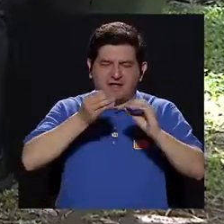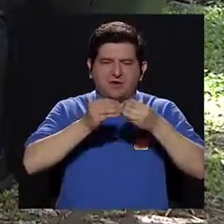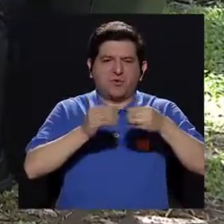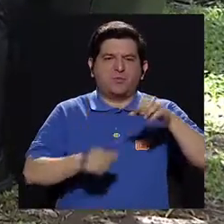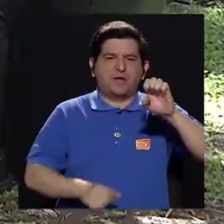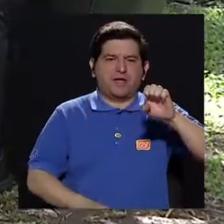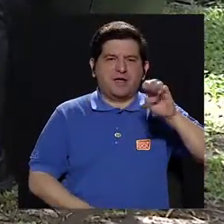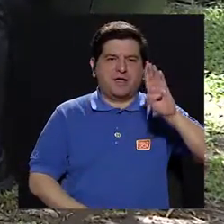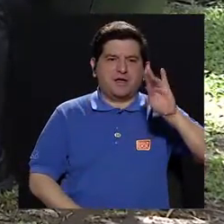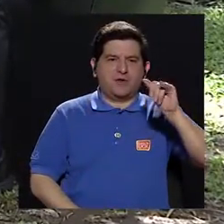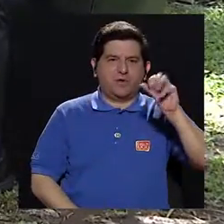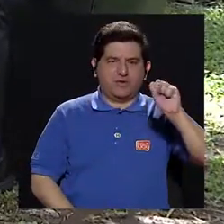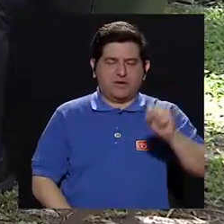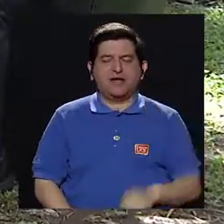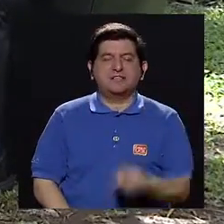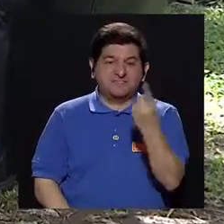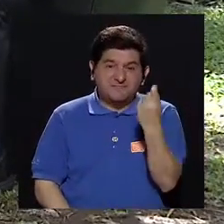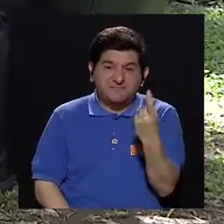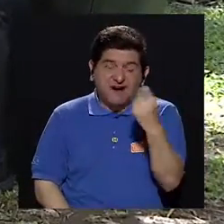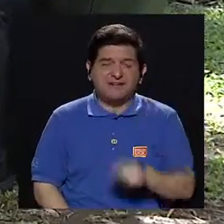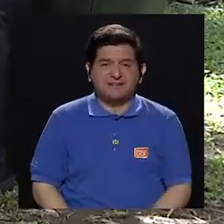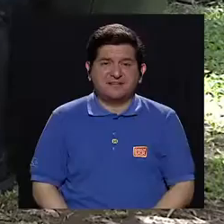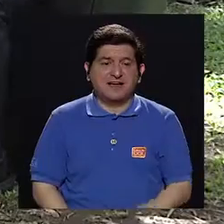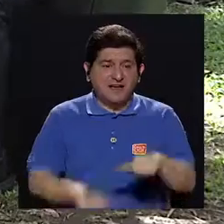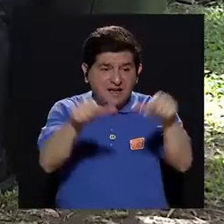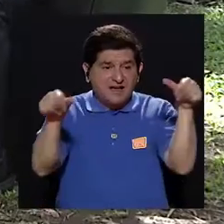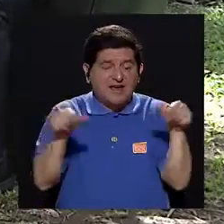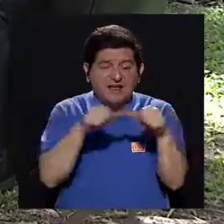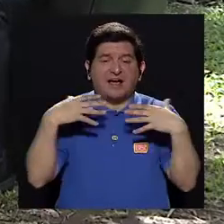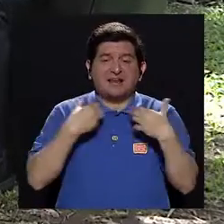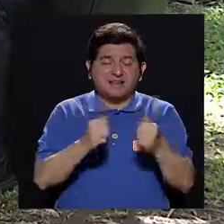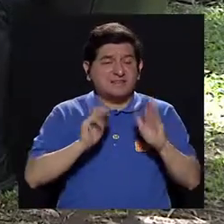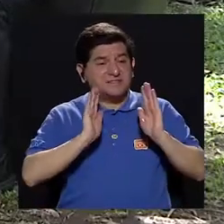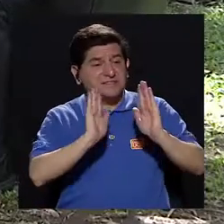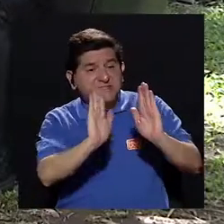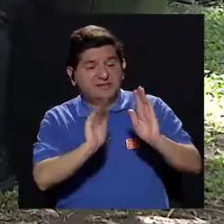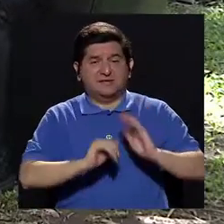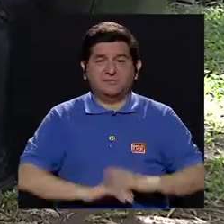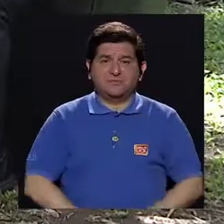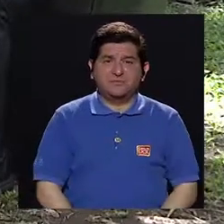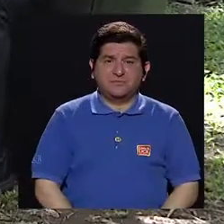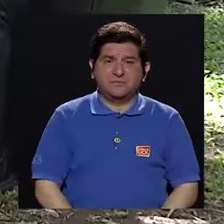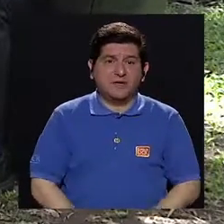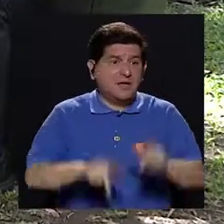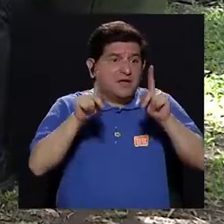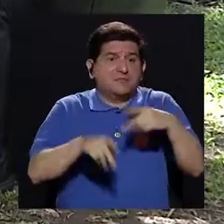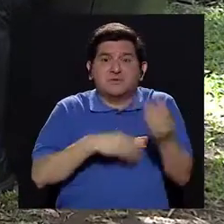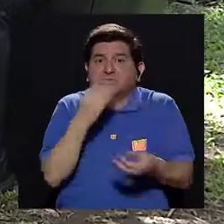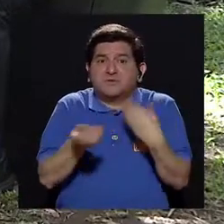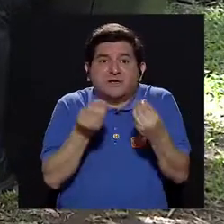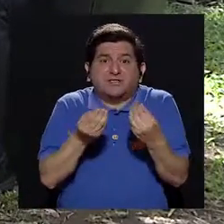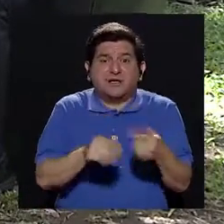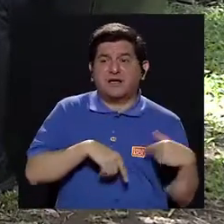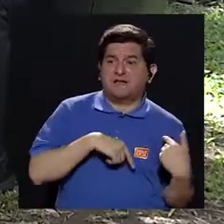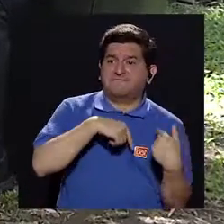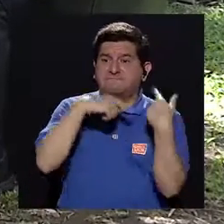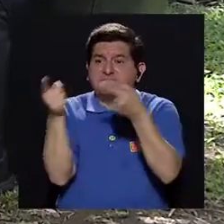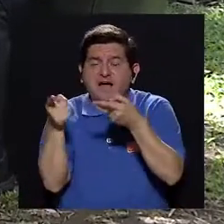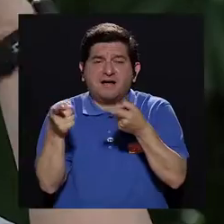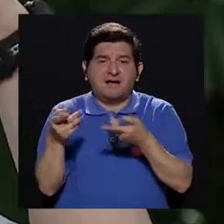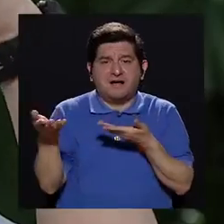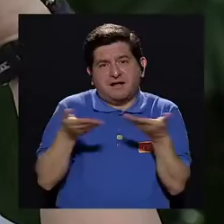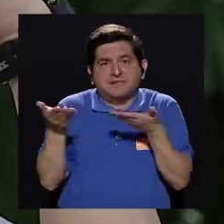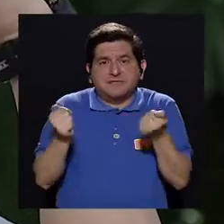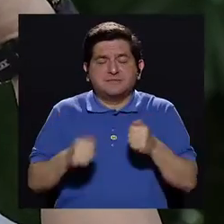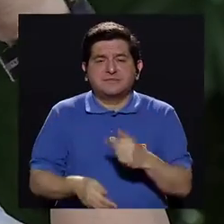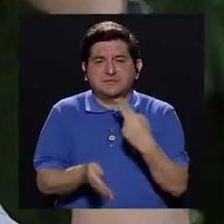número de VAIS. Hacen falta más VAIS, entonces ahí rechazo en las áreas de salud. Y la gente, de ahí no le queda otra que recurrir al